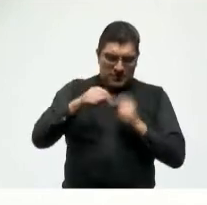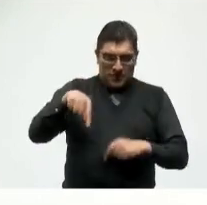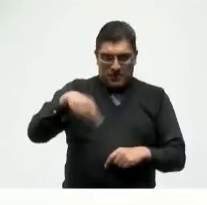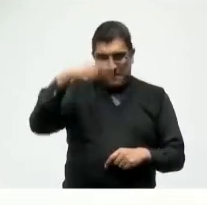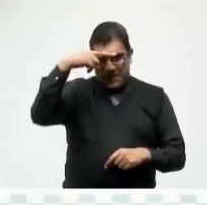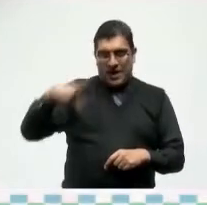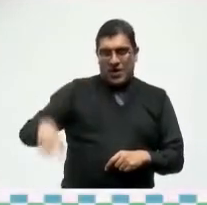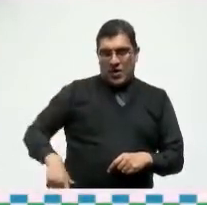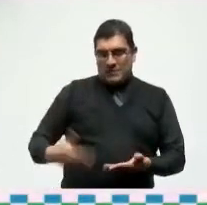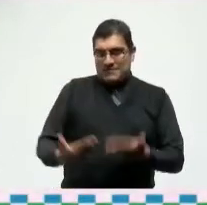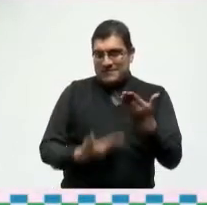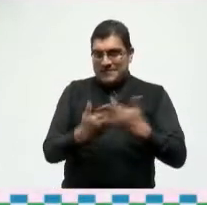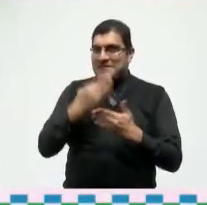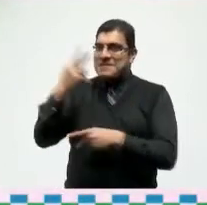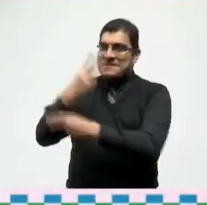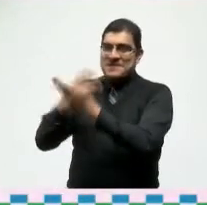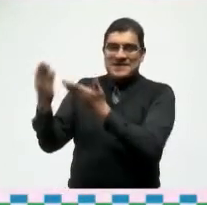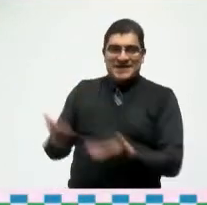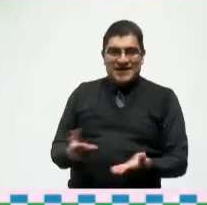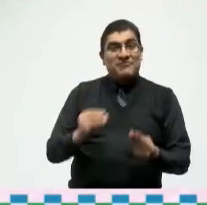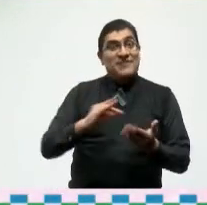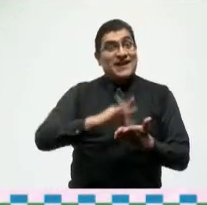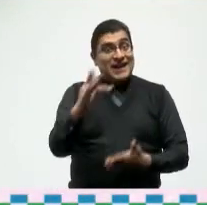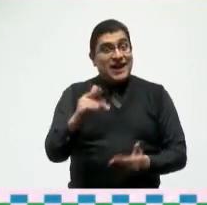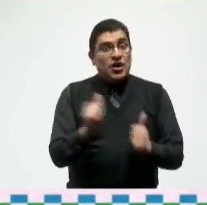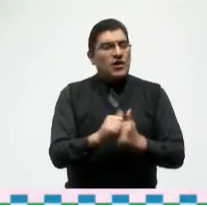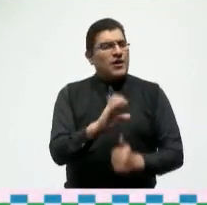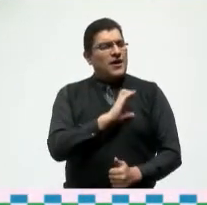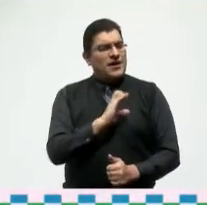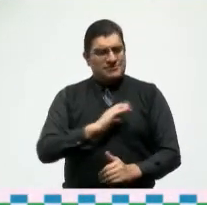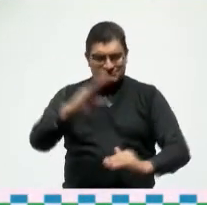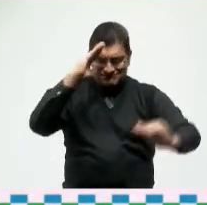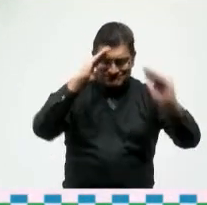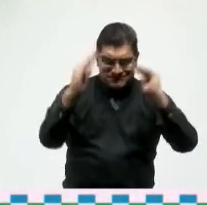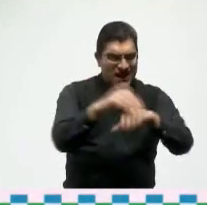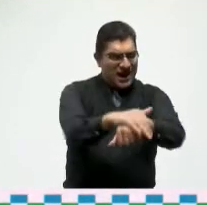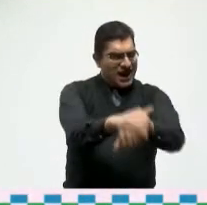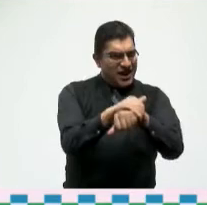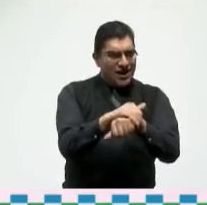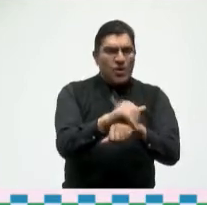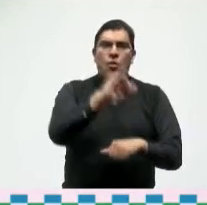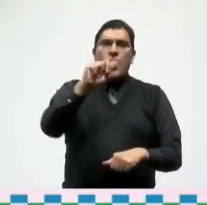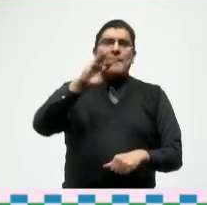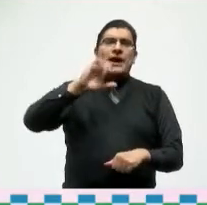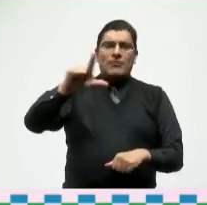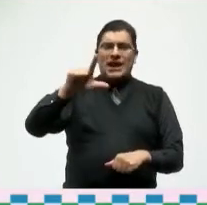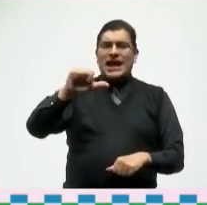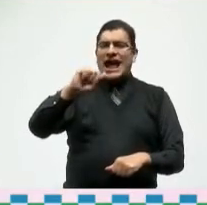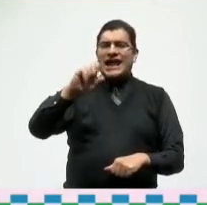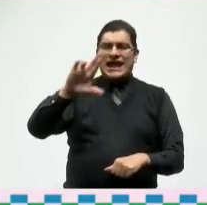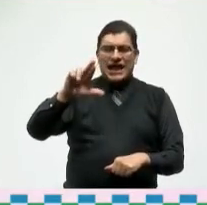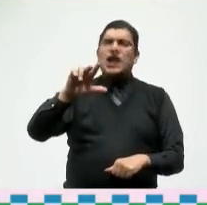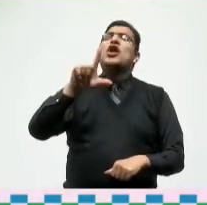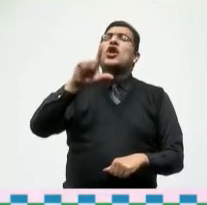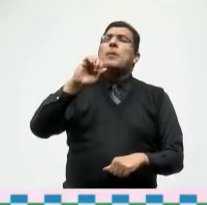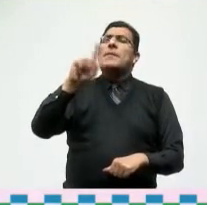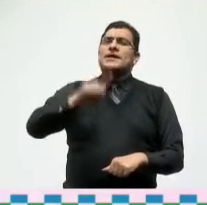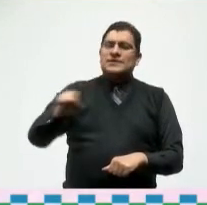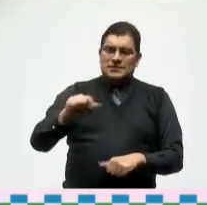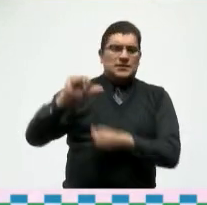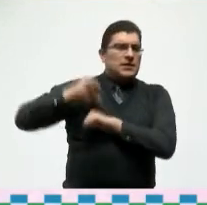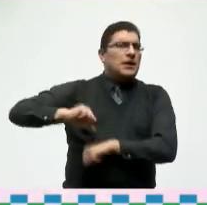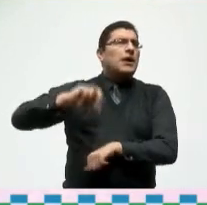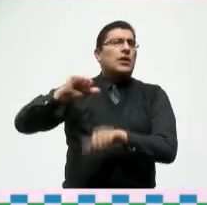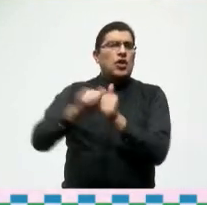muchas gracias saludo con afecto a mi buen amigo Juan Manuel Carreras López presidente